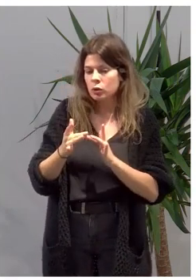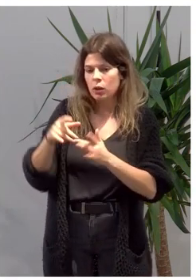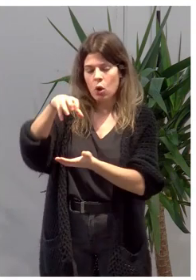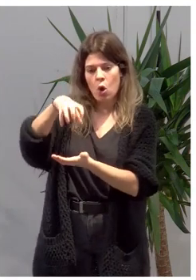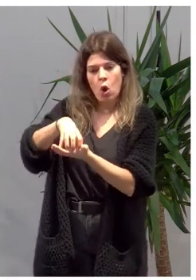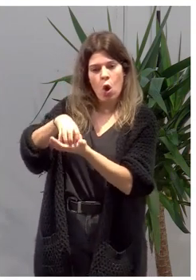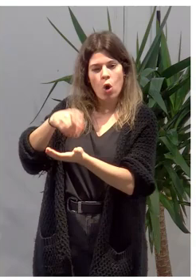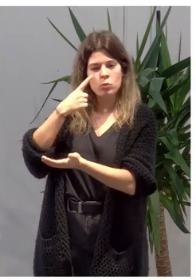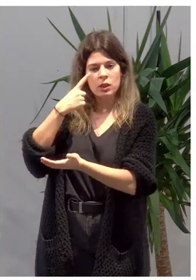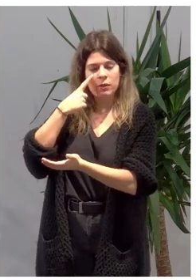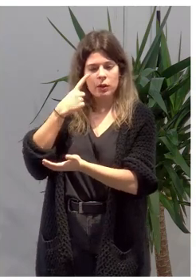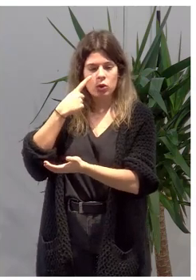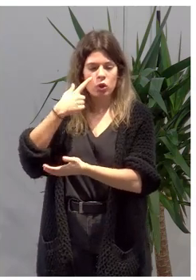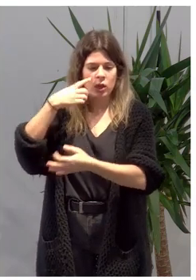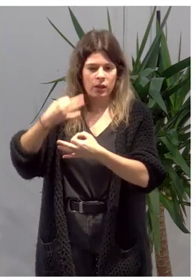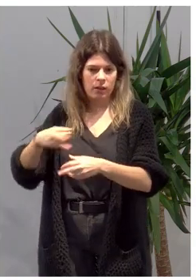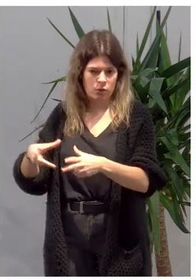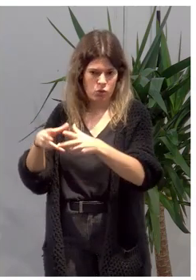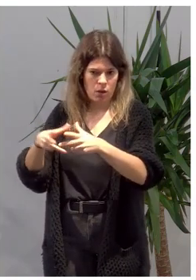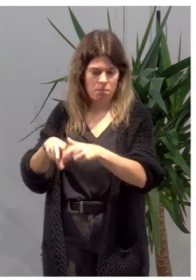Observatorio de la Realidad Social.